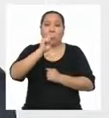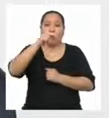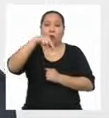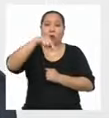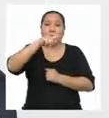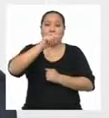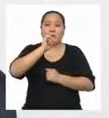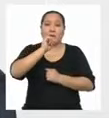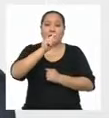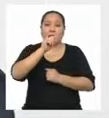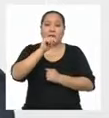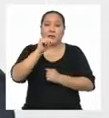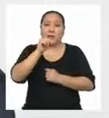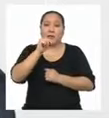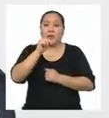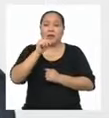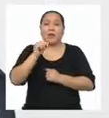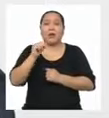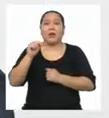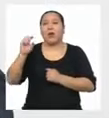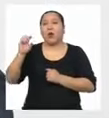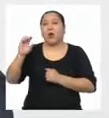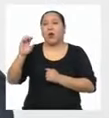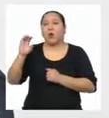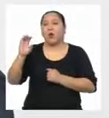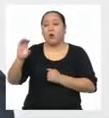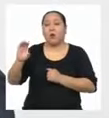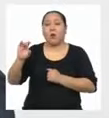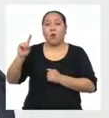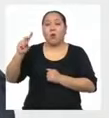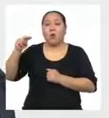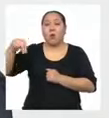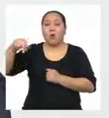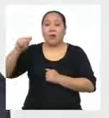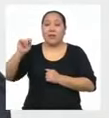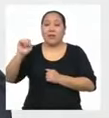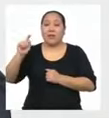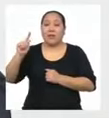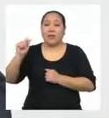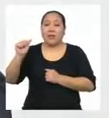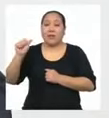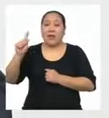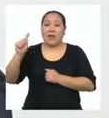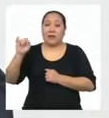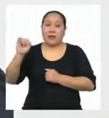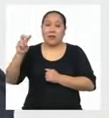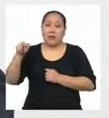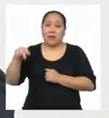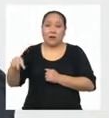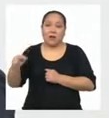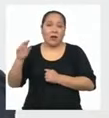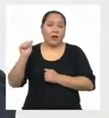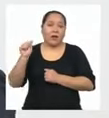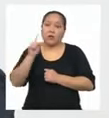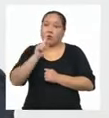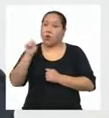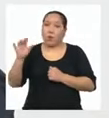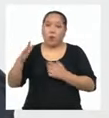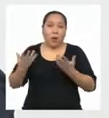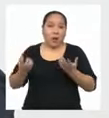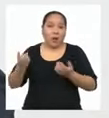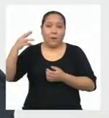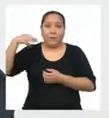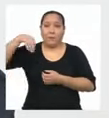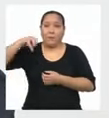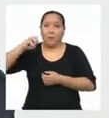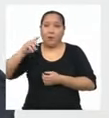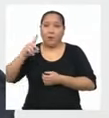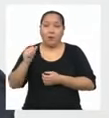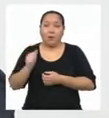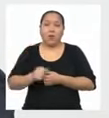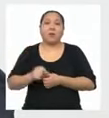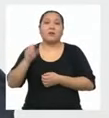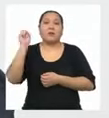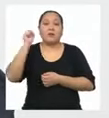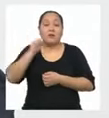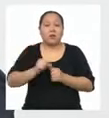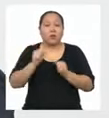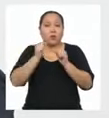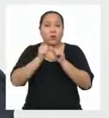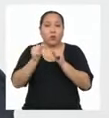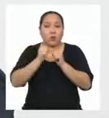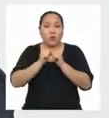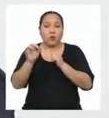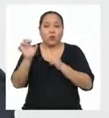Que no tiene valores repetidos La moda no puede existir Cuando sí existen valores repetidos